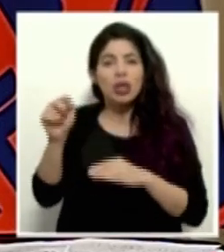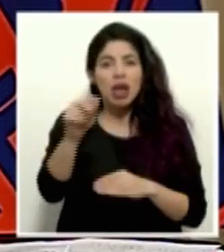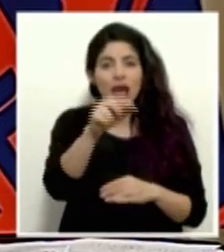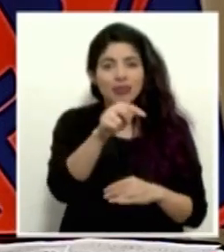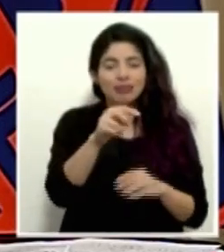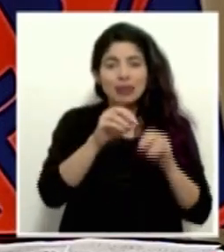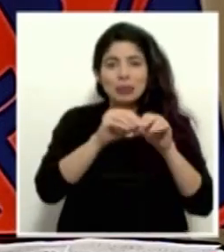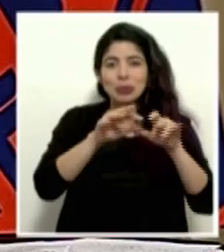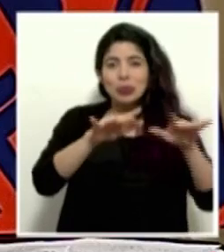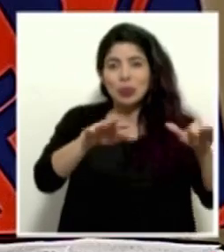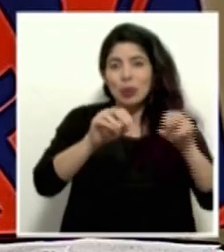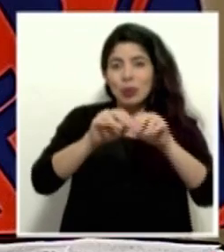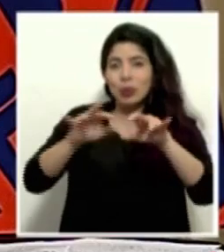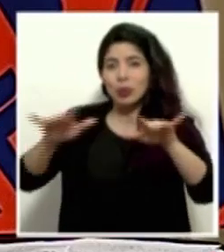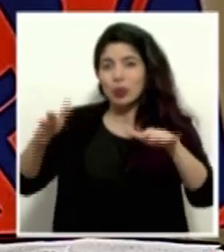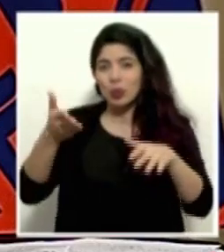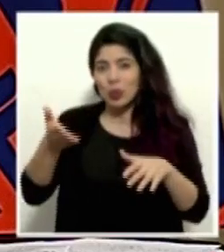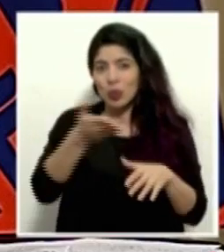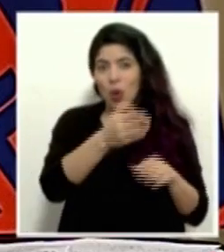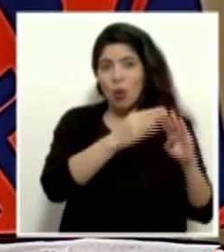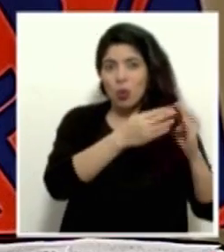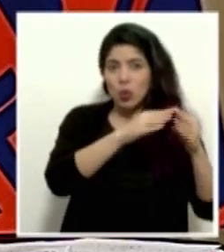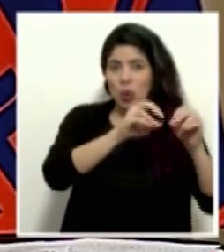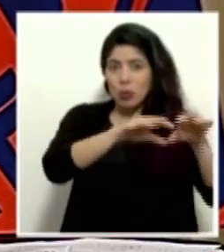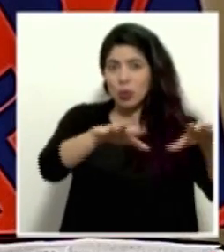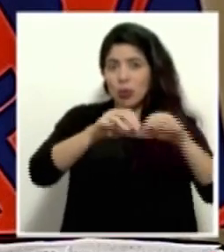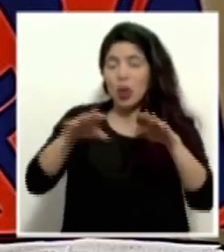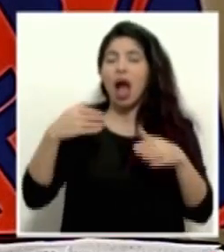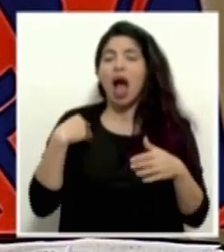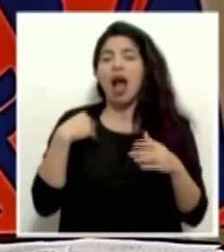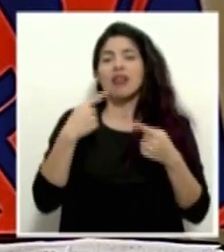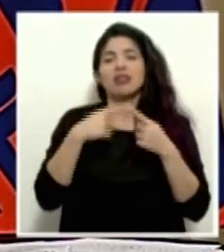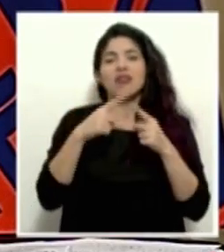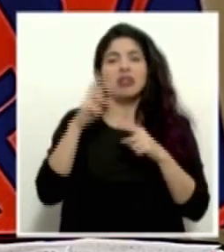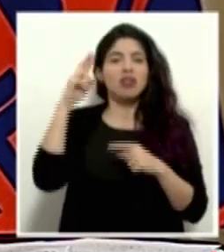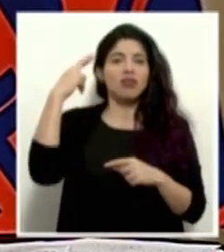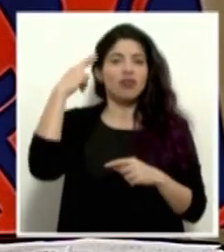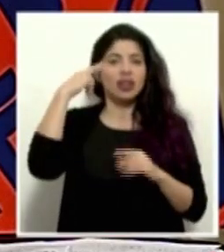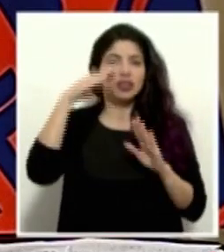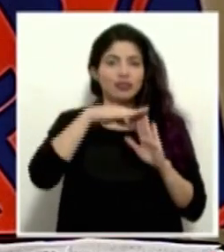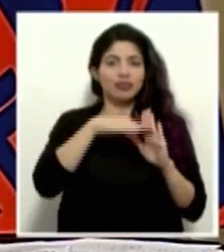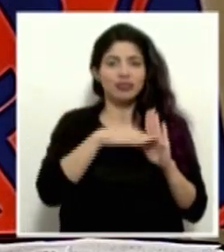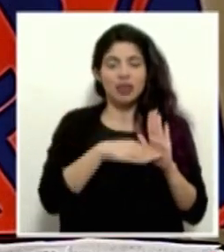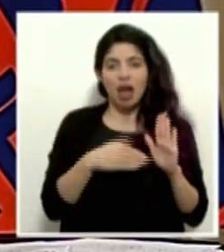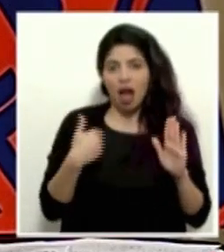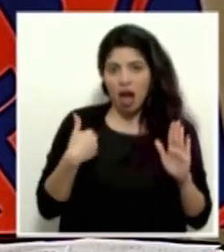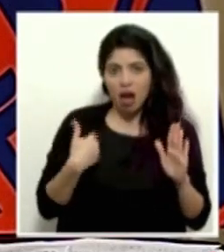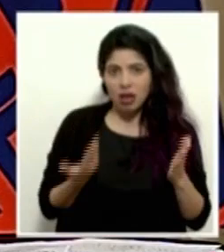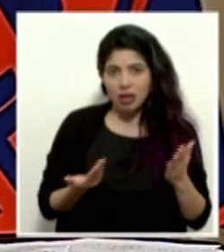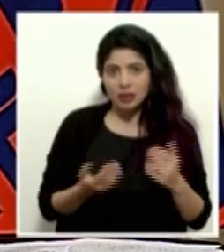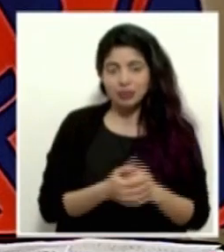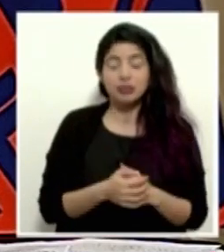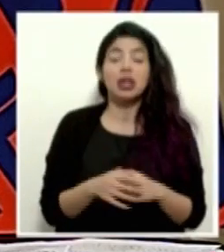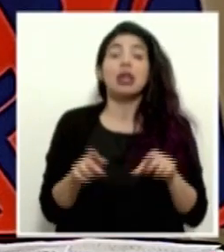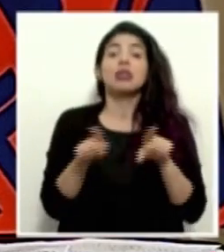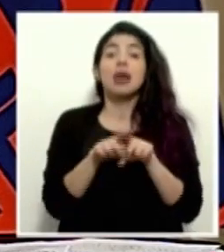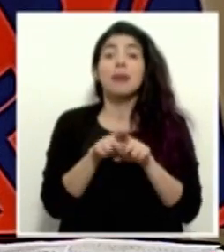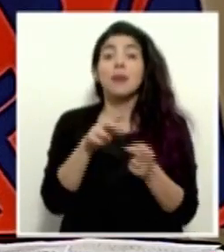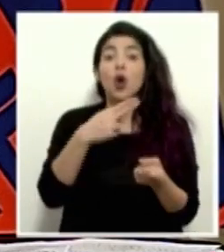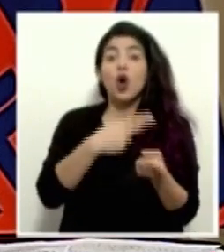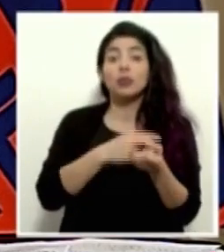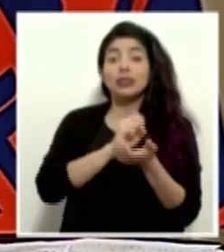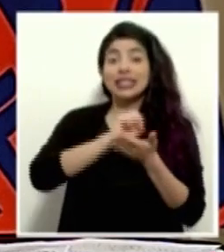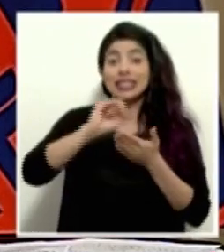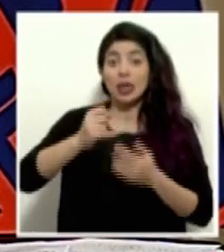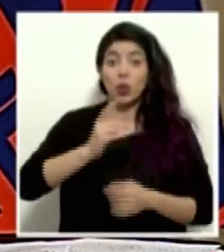la transmisión comunitaria que ya existe. Entonces aquí hay una mezcla de todo inclusive con el hospital